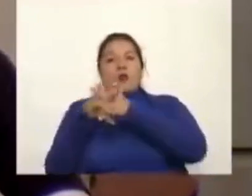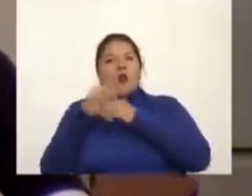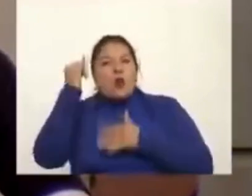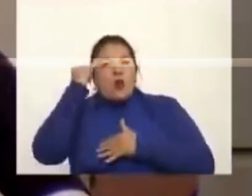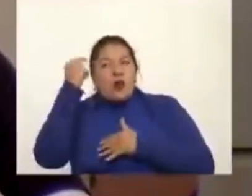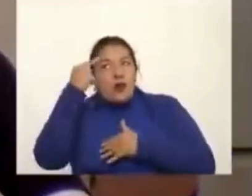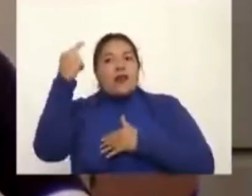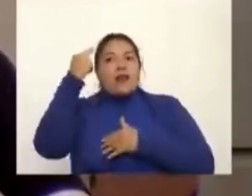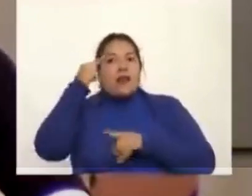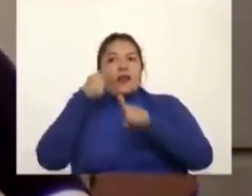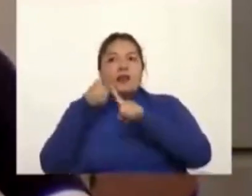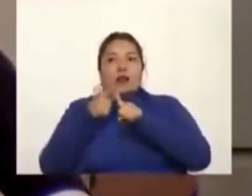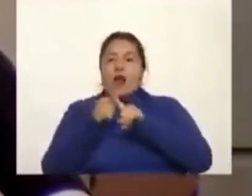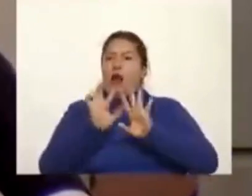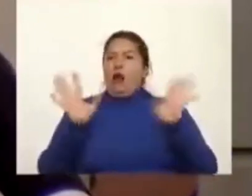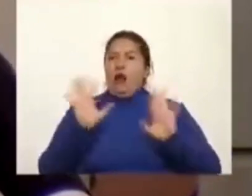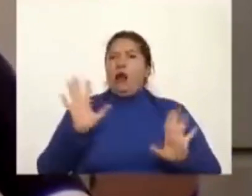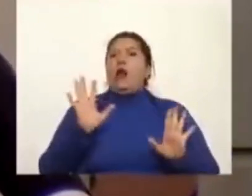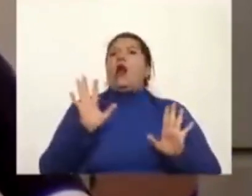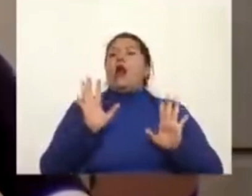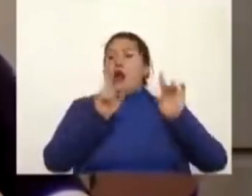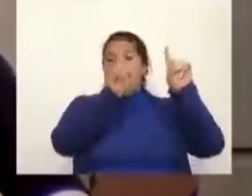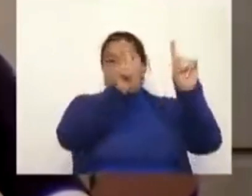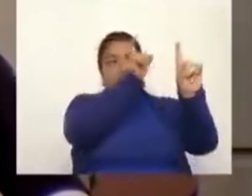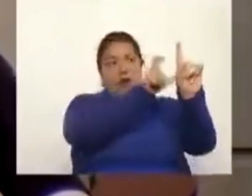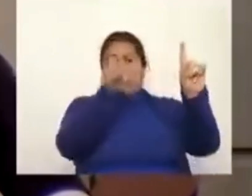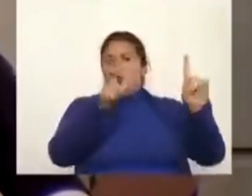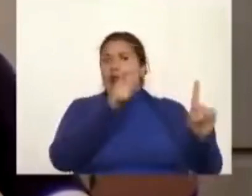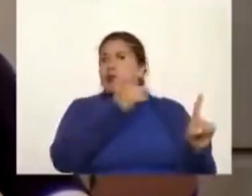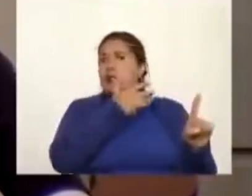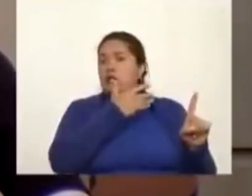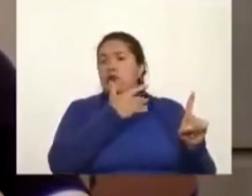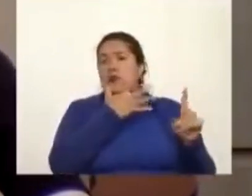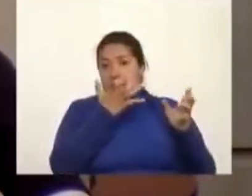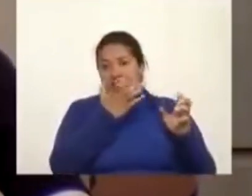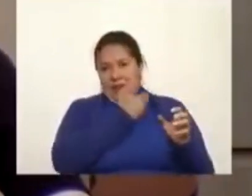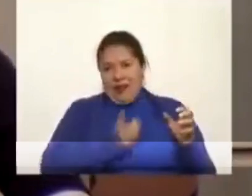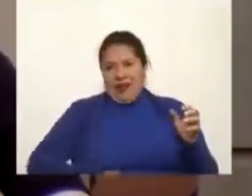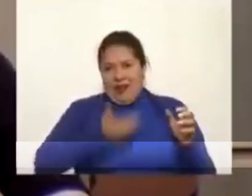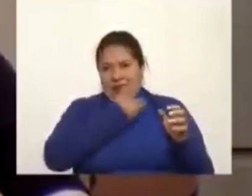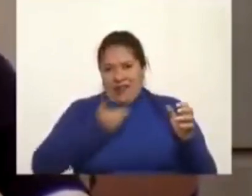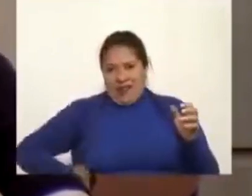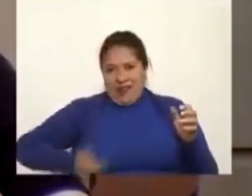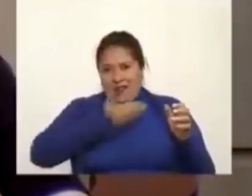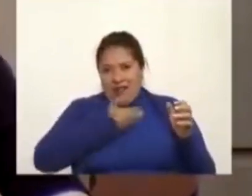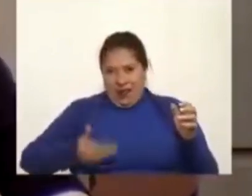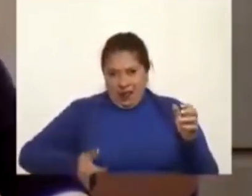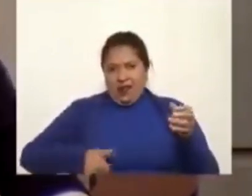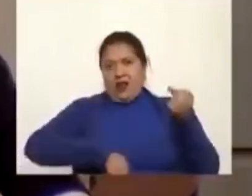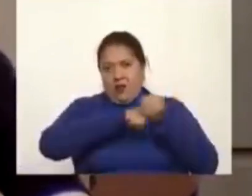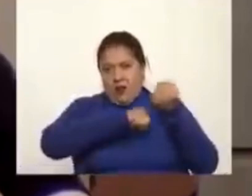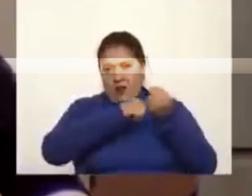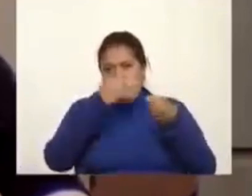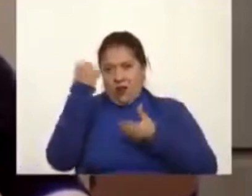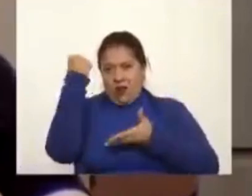a los candidatos presidenciales que a los cuales le ha entregado en sus campañas